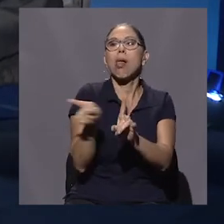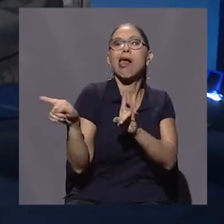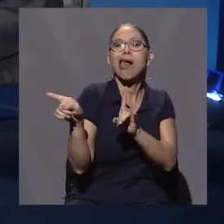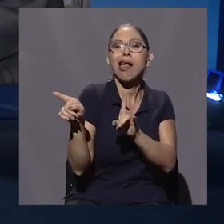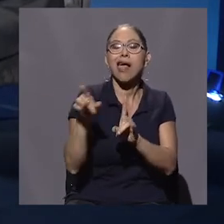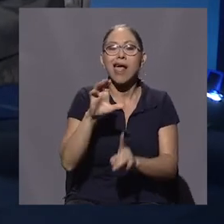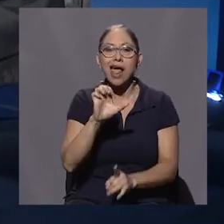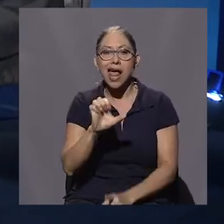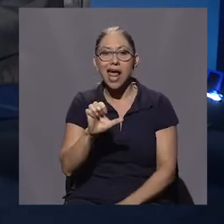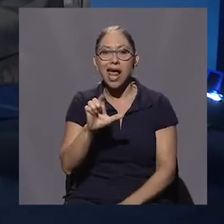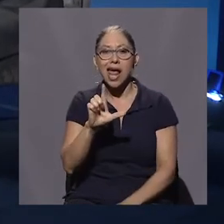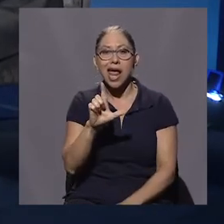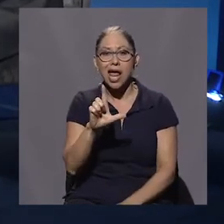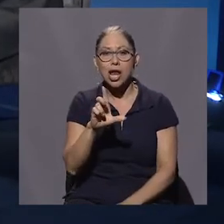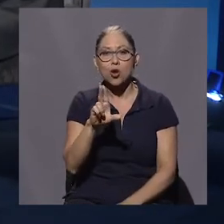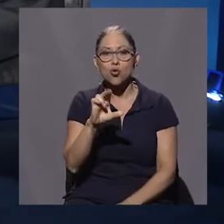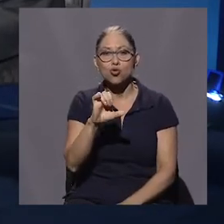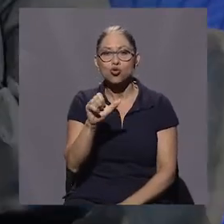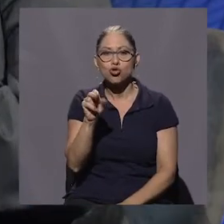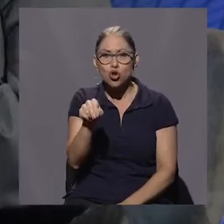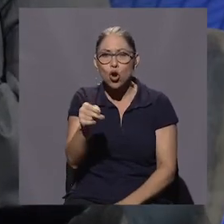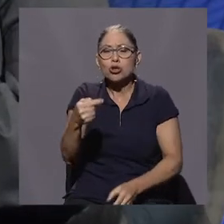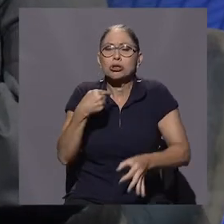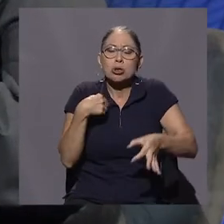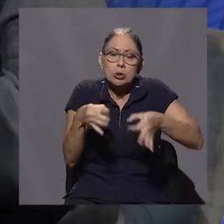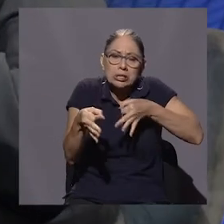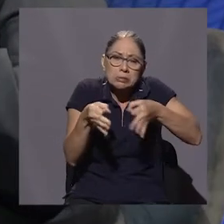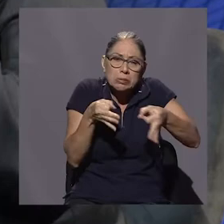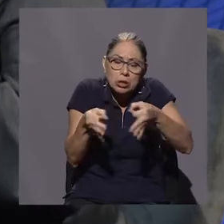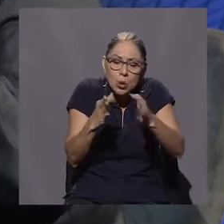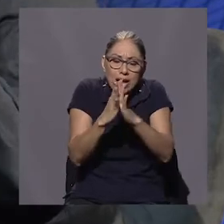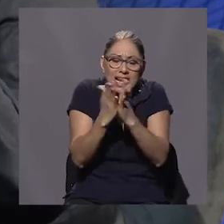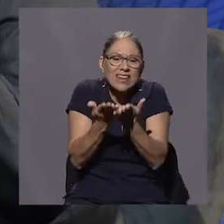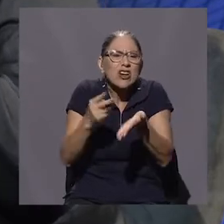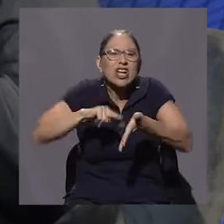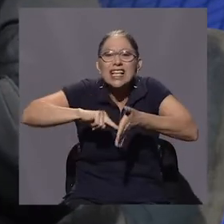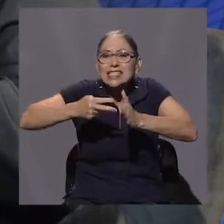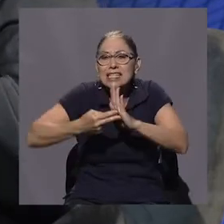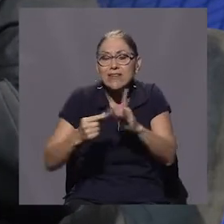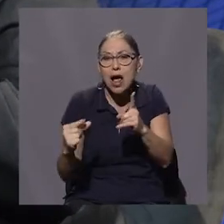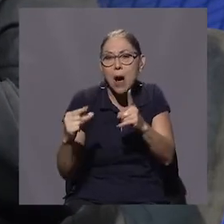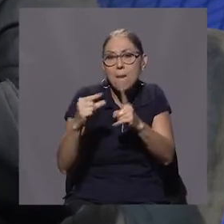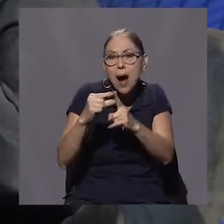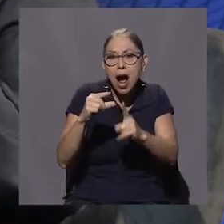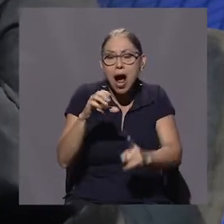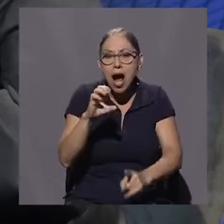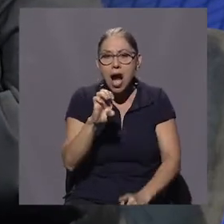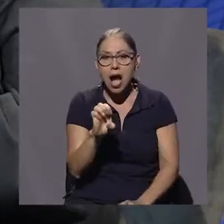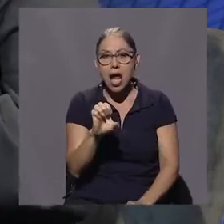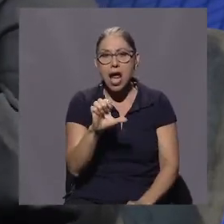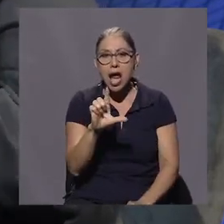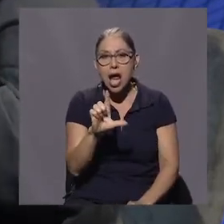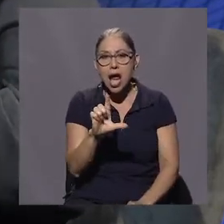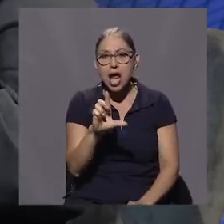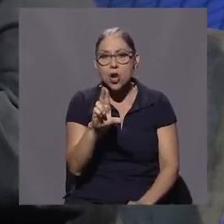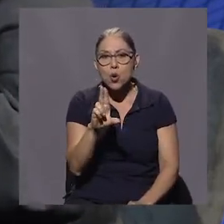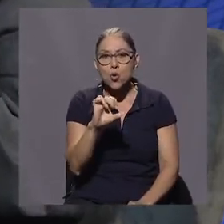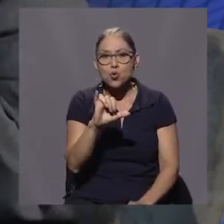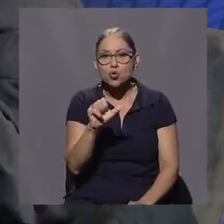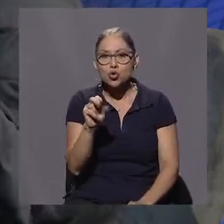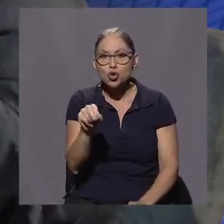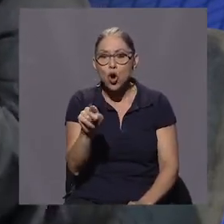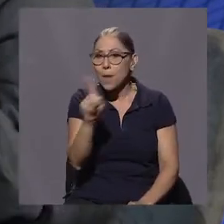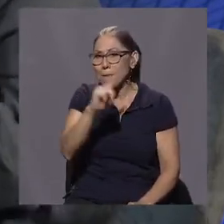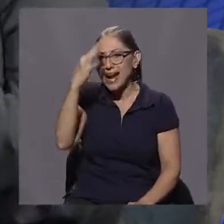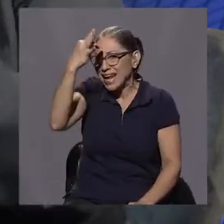que significa la palabra ilusión. Es muy largo ese texto. Es un tema que lo trato precisamente para que no crean que yo me estoy